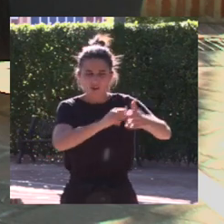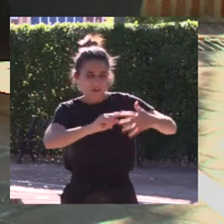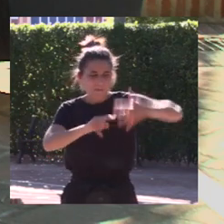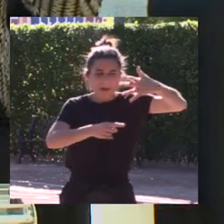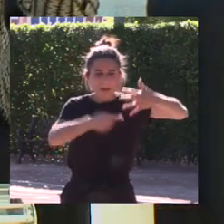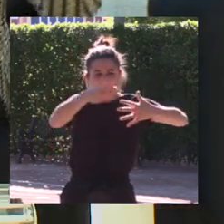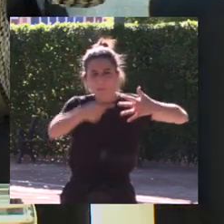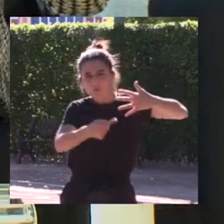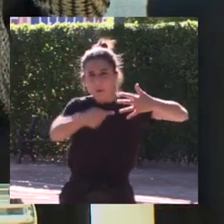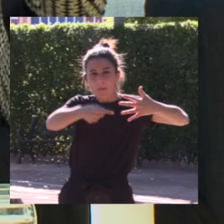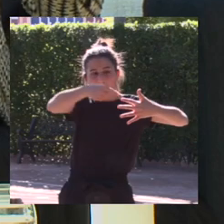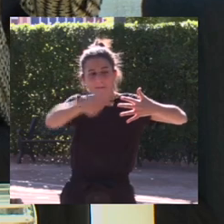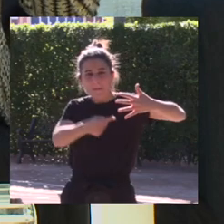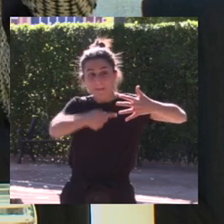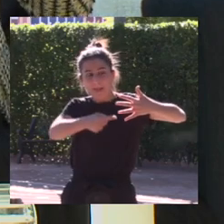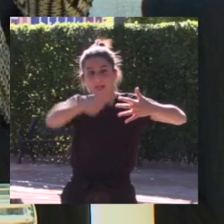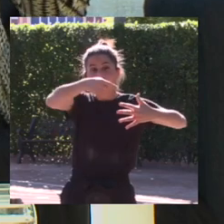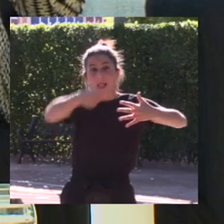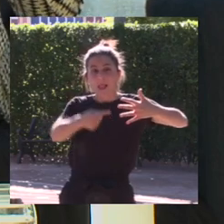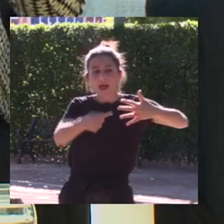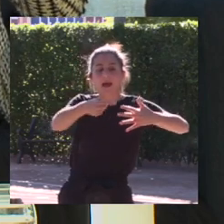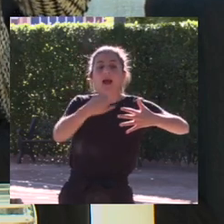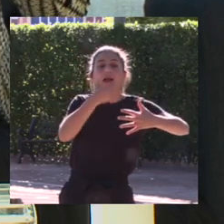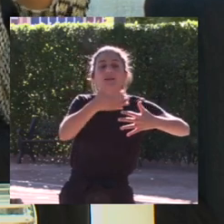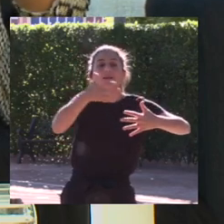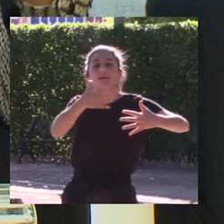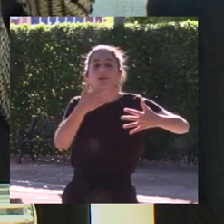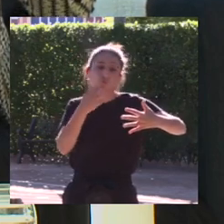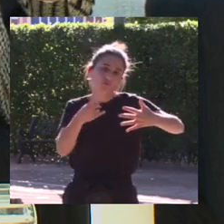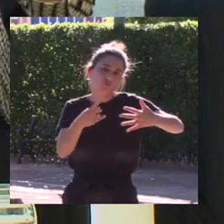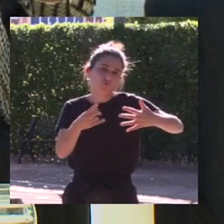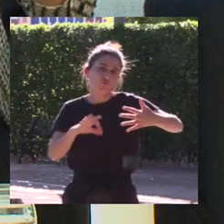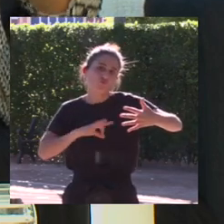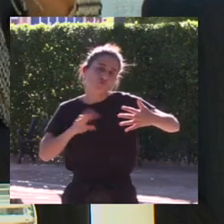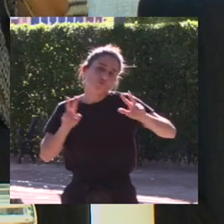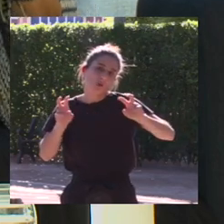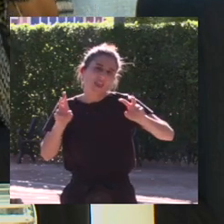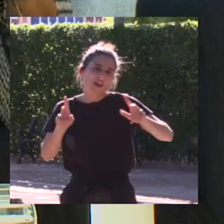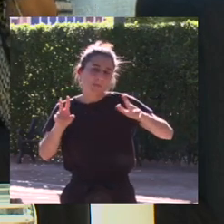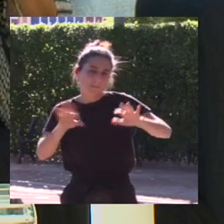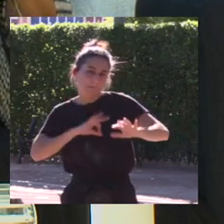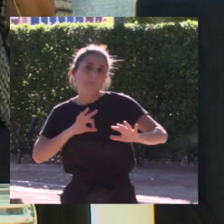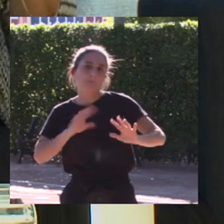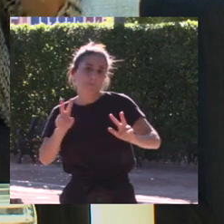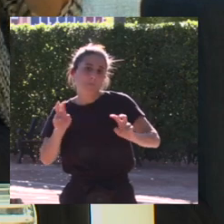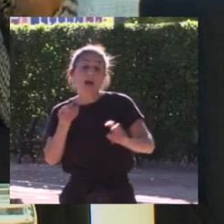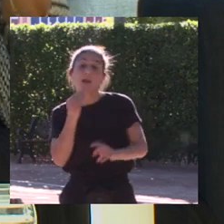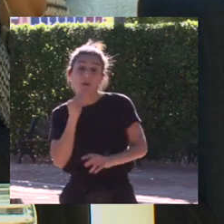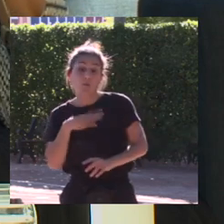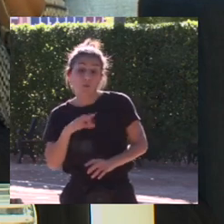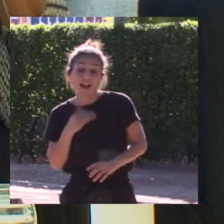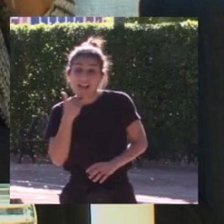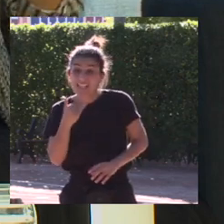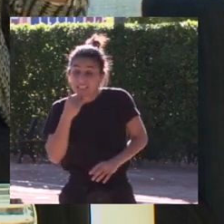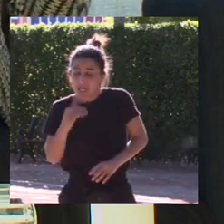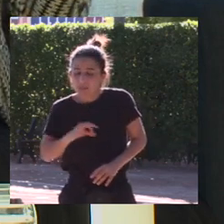siempre a punto de pisar el podium con lo cual eres medallable podíamos incluso haber ganado medalla en Seúl quién sabe de qué